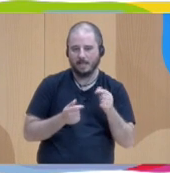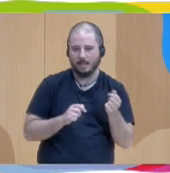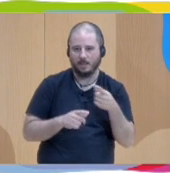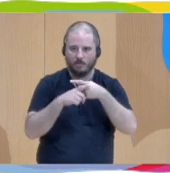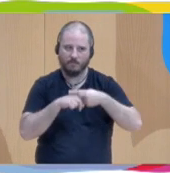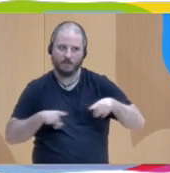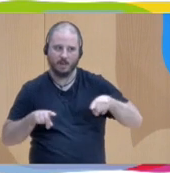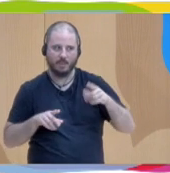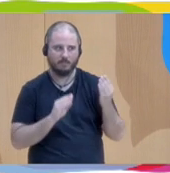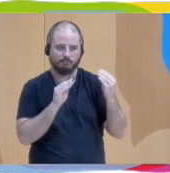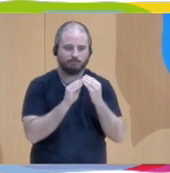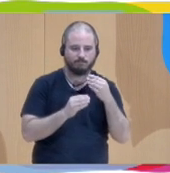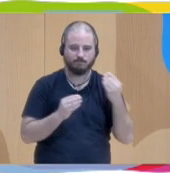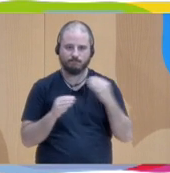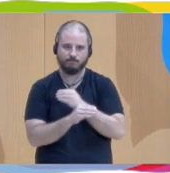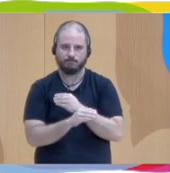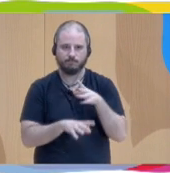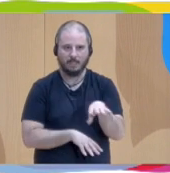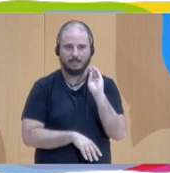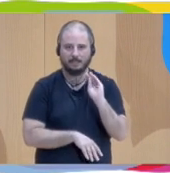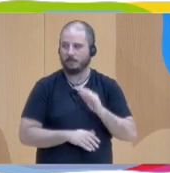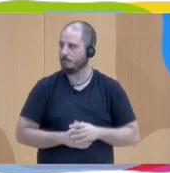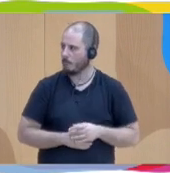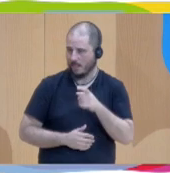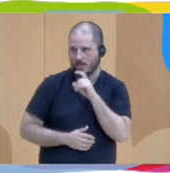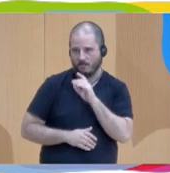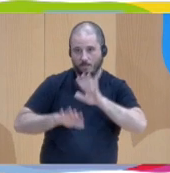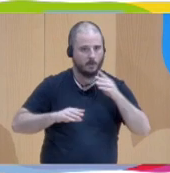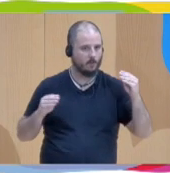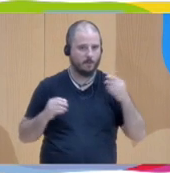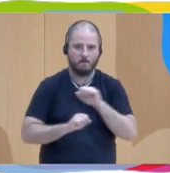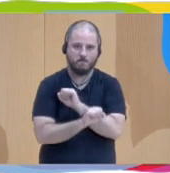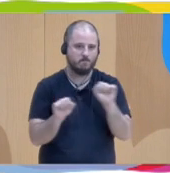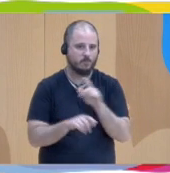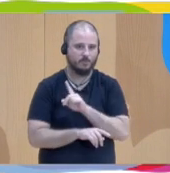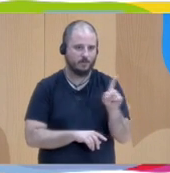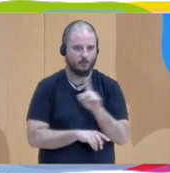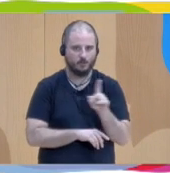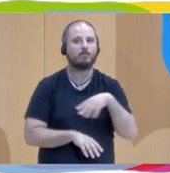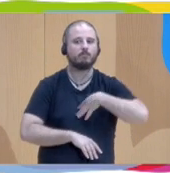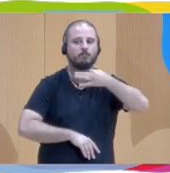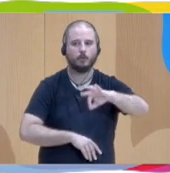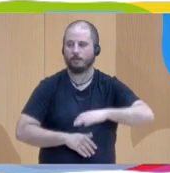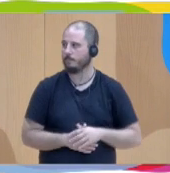Nada fácil. Pero no imposible, se puede hacer. Muchas gracias. ¿Ahora sí?